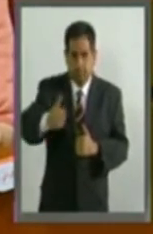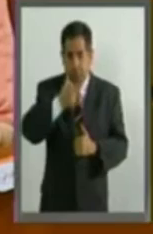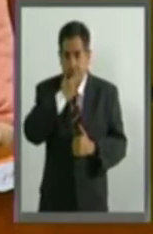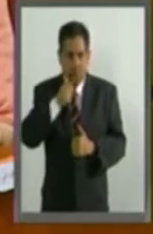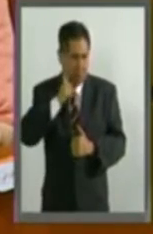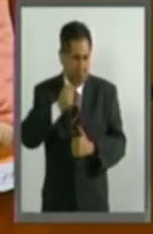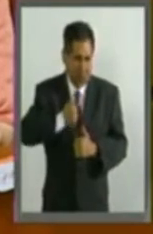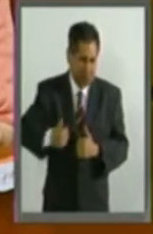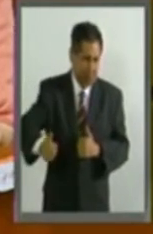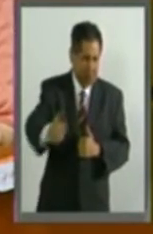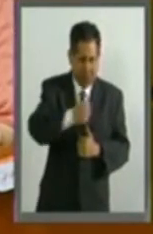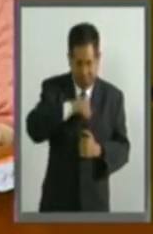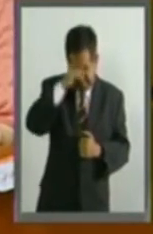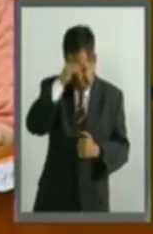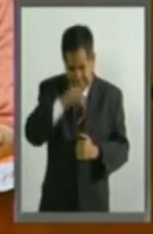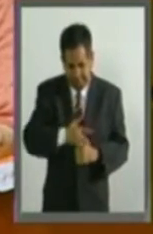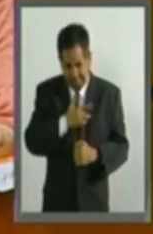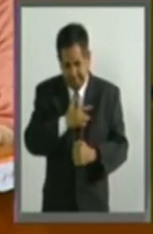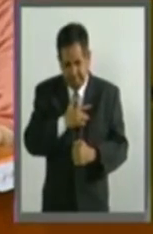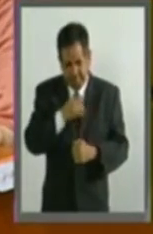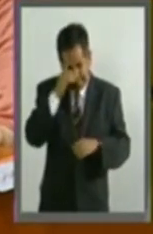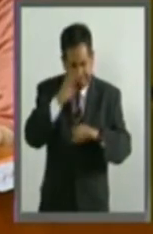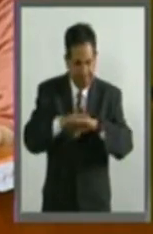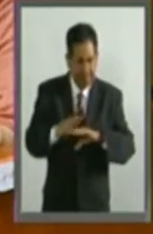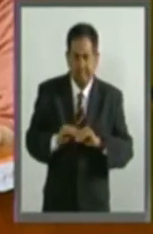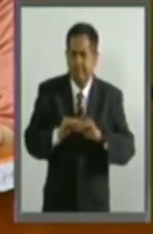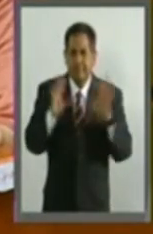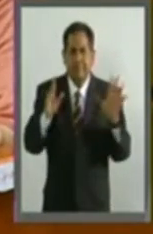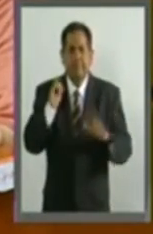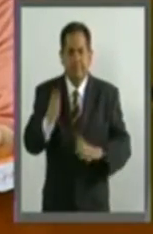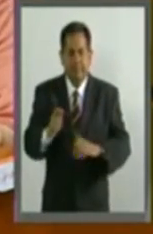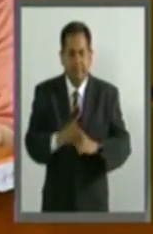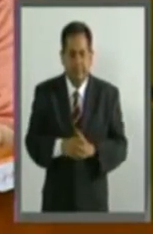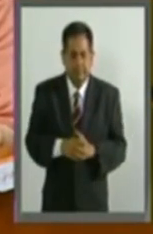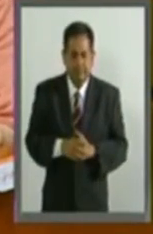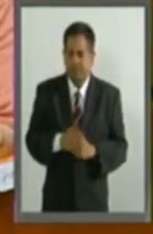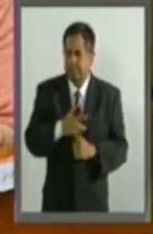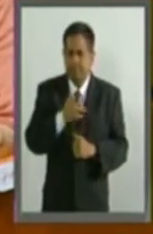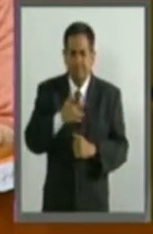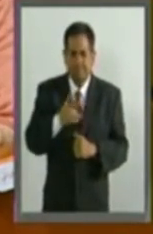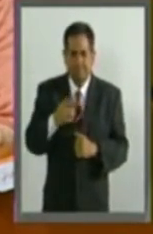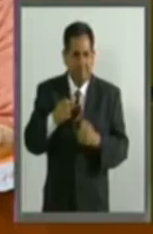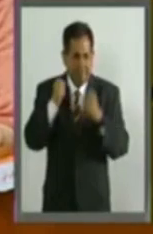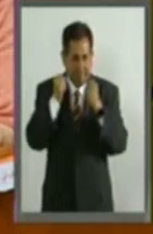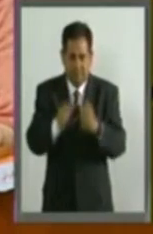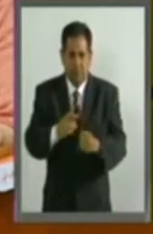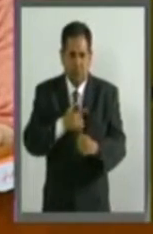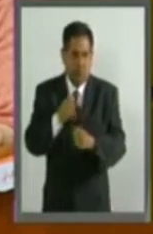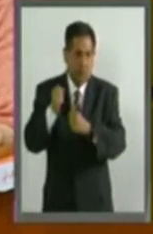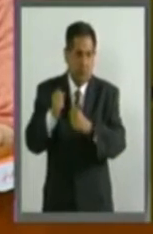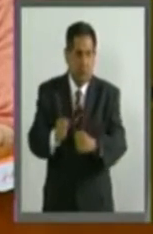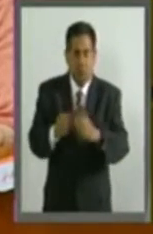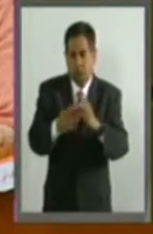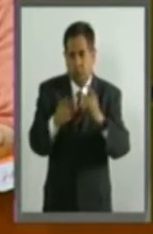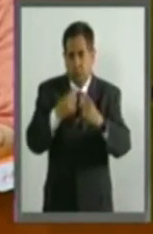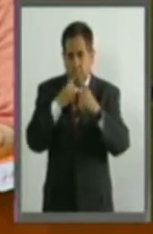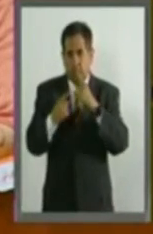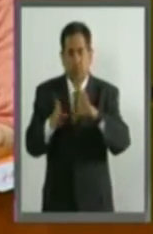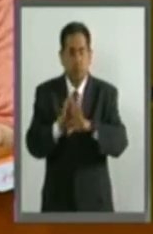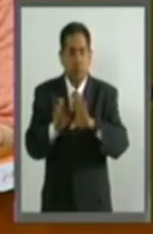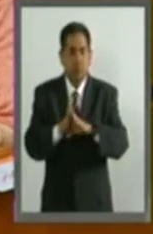uno de nosotros la absoluta claridad, la absoluta convicción de que